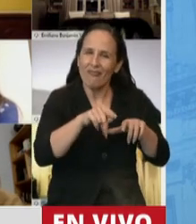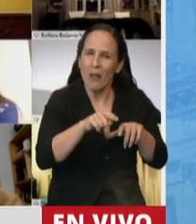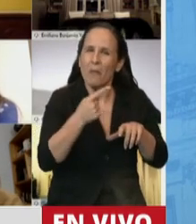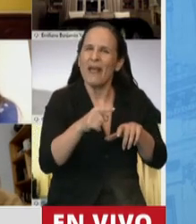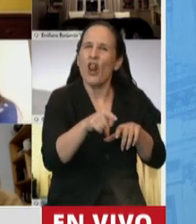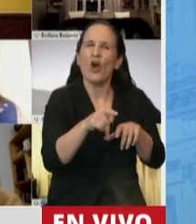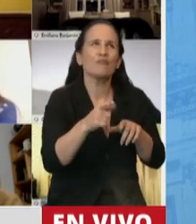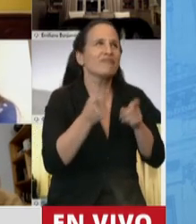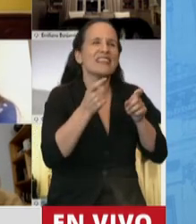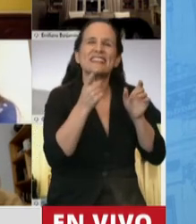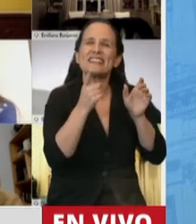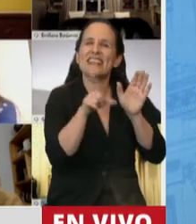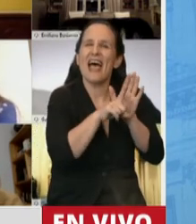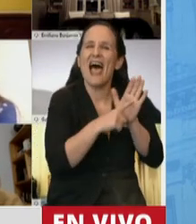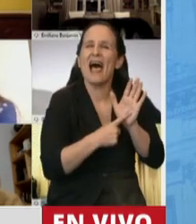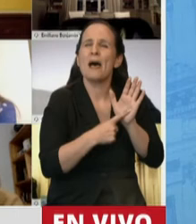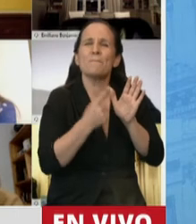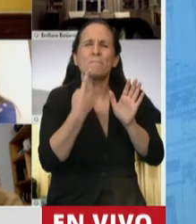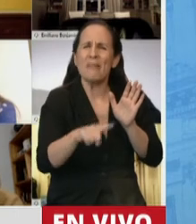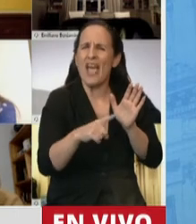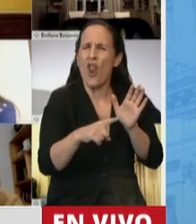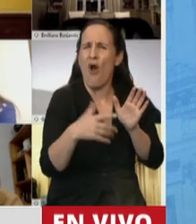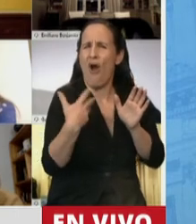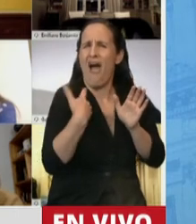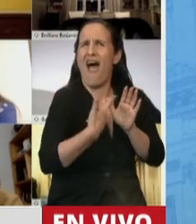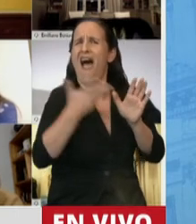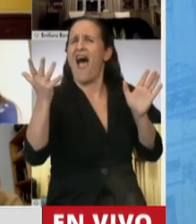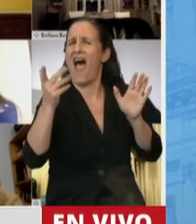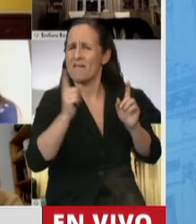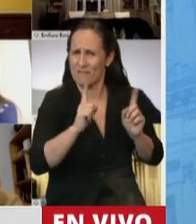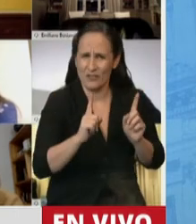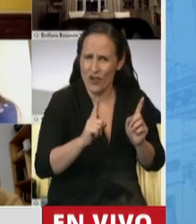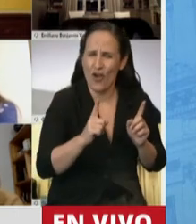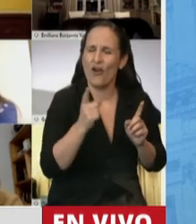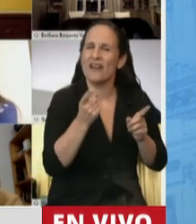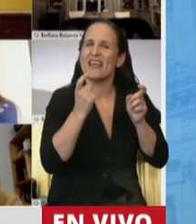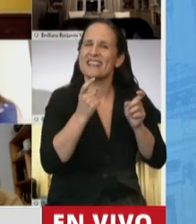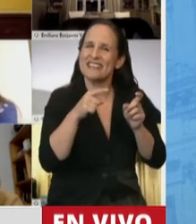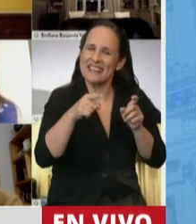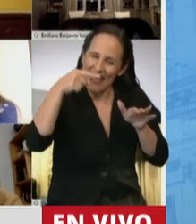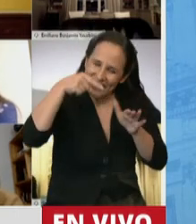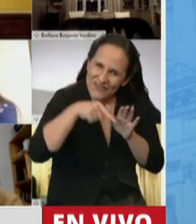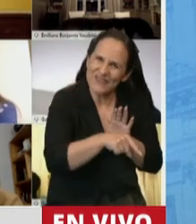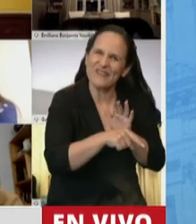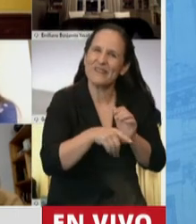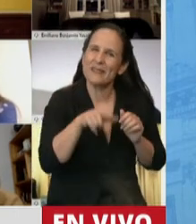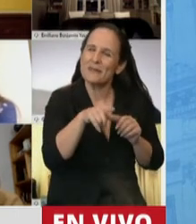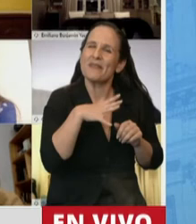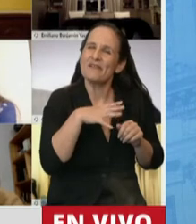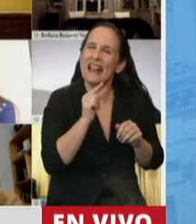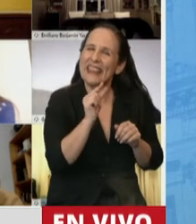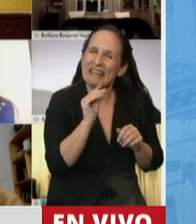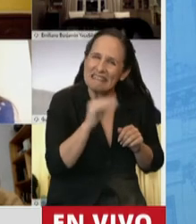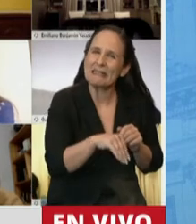tan abarcativa porque no se termina definiendo. Creo que ahí nos falta un poco más. Repito lo